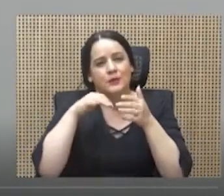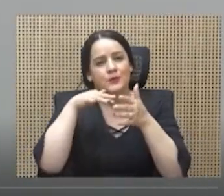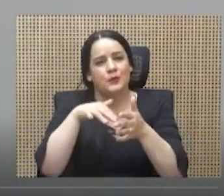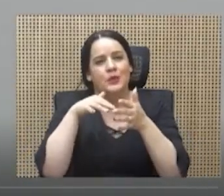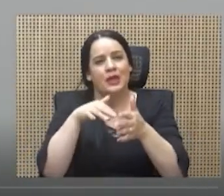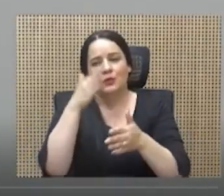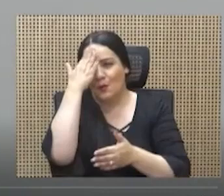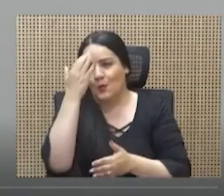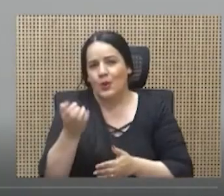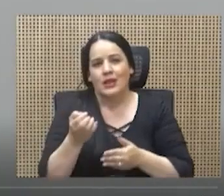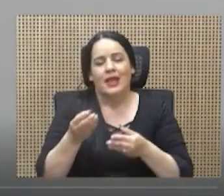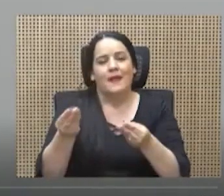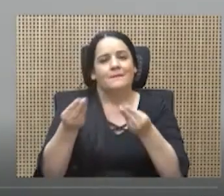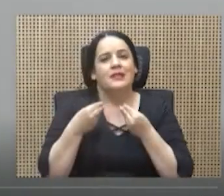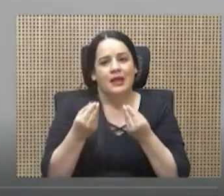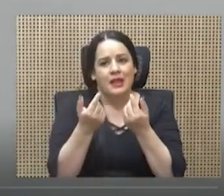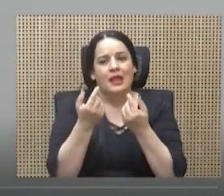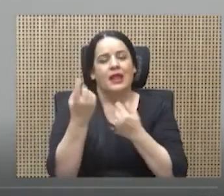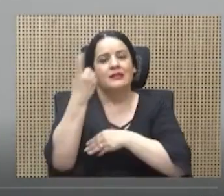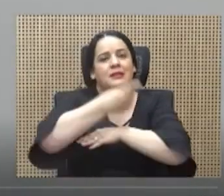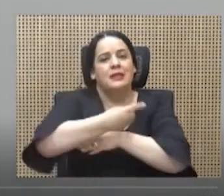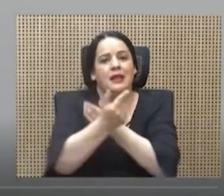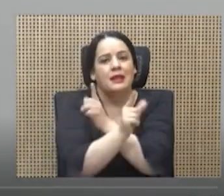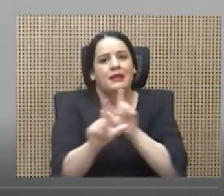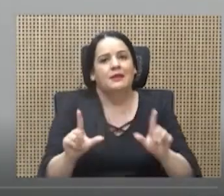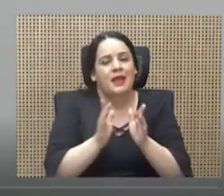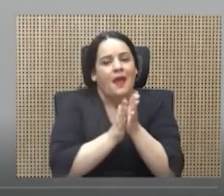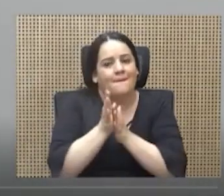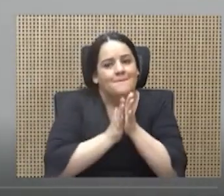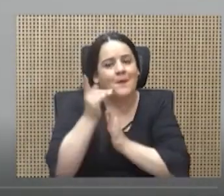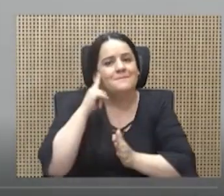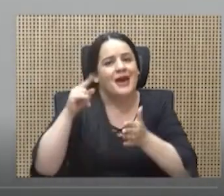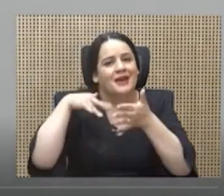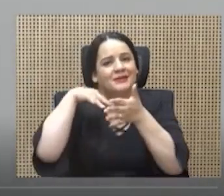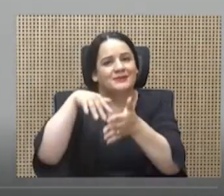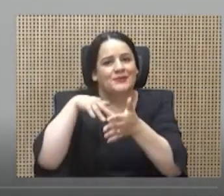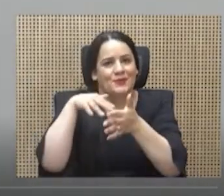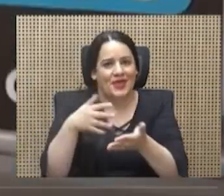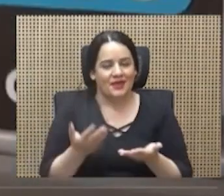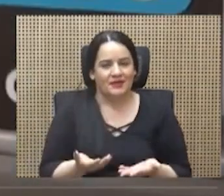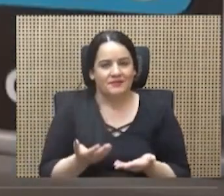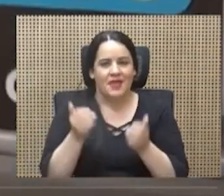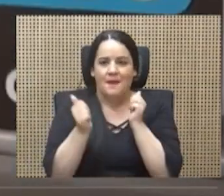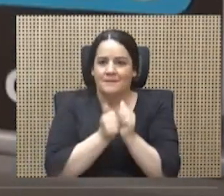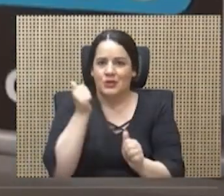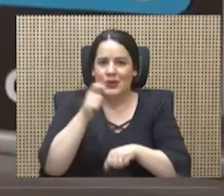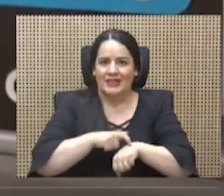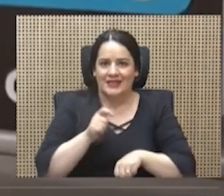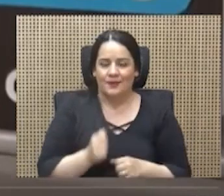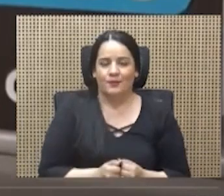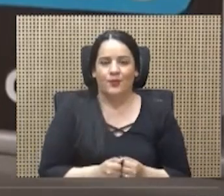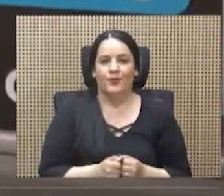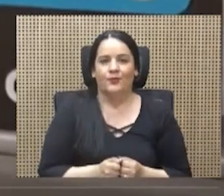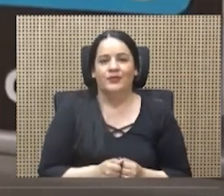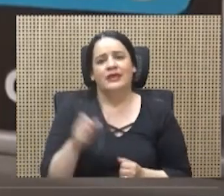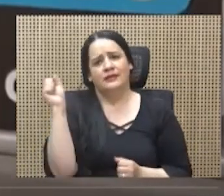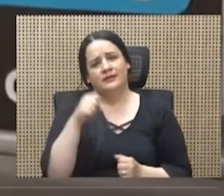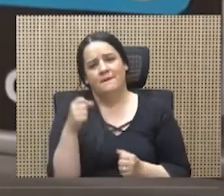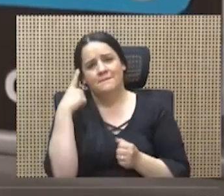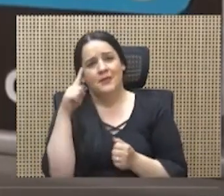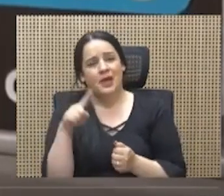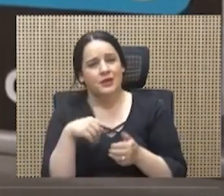me generan días libres los cuales puedo aprovechar para estudiar la mayoría. Me sirven ya sea para estudiar,